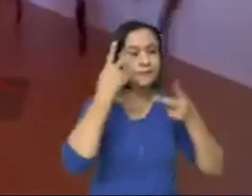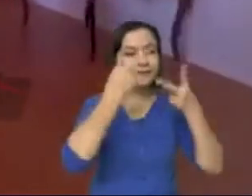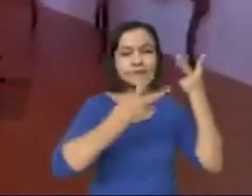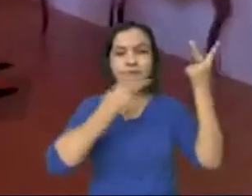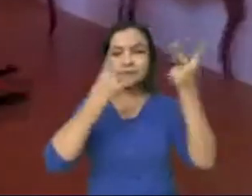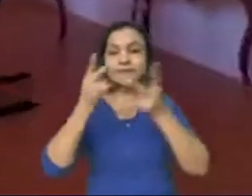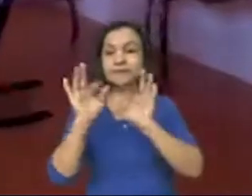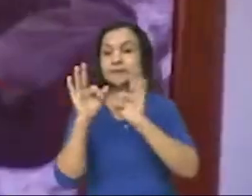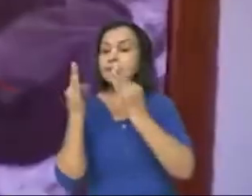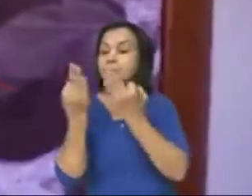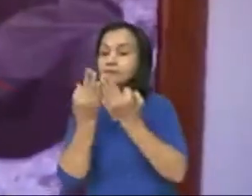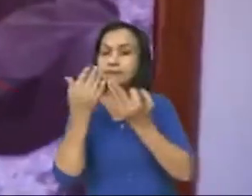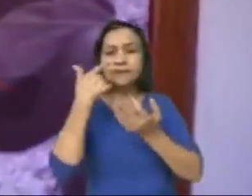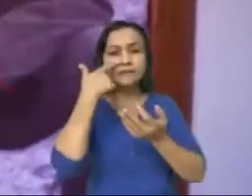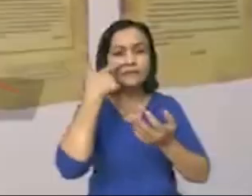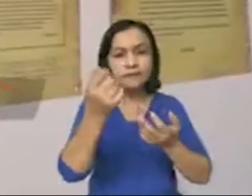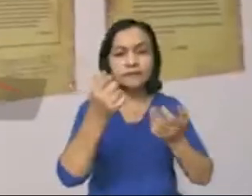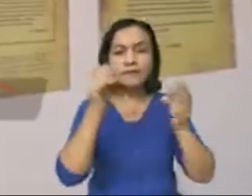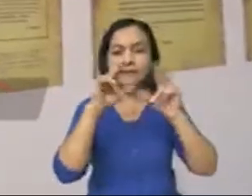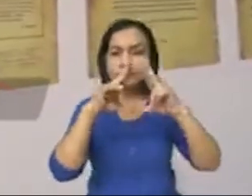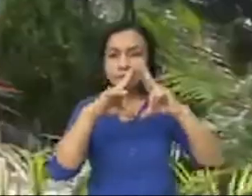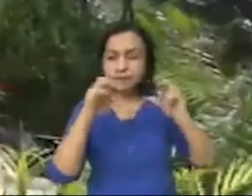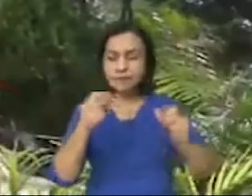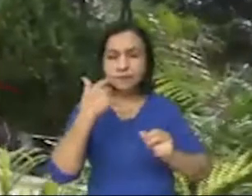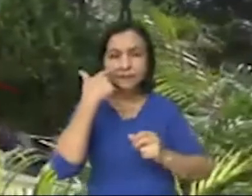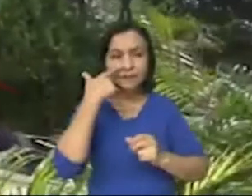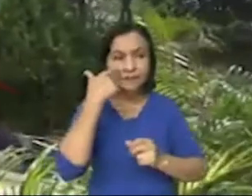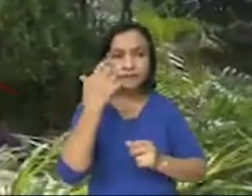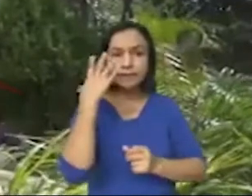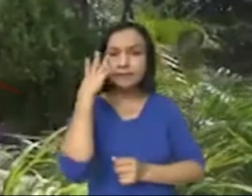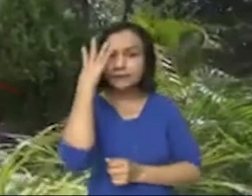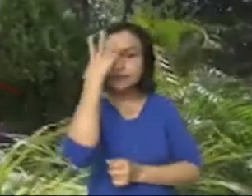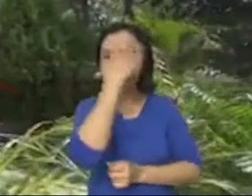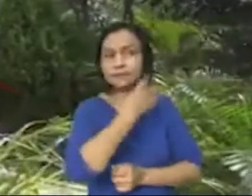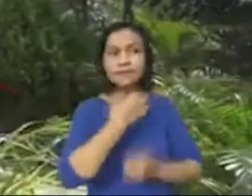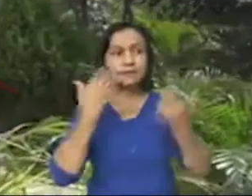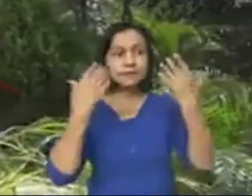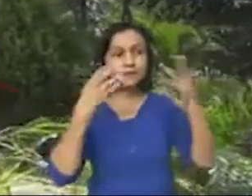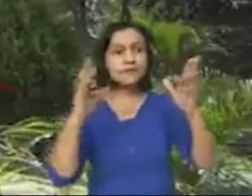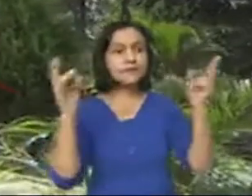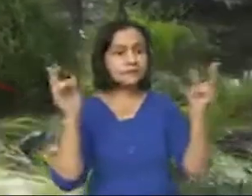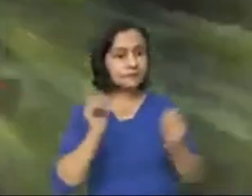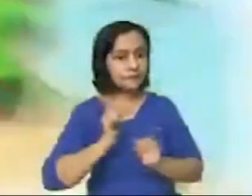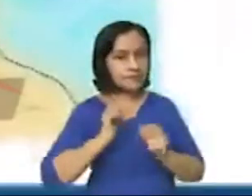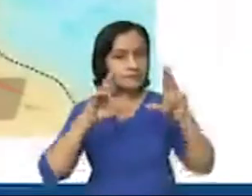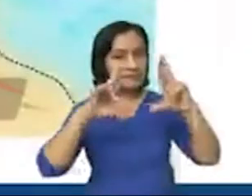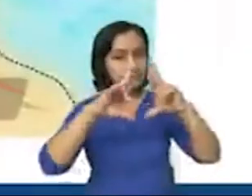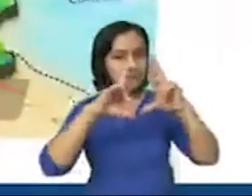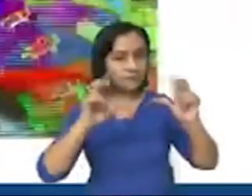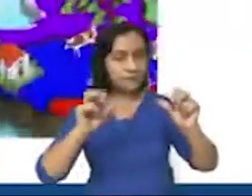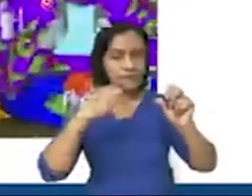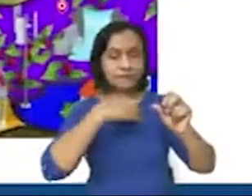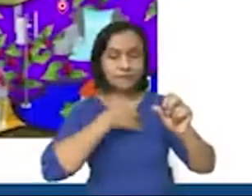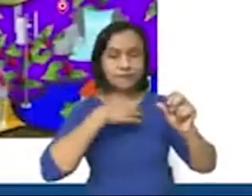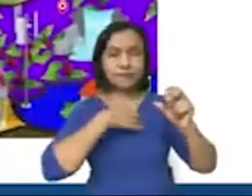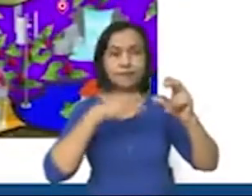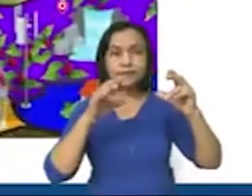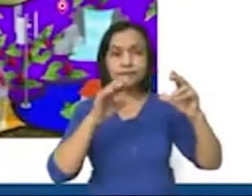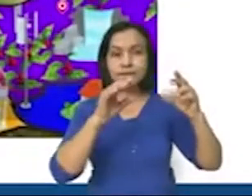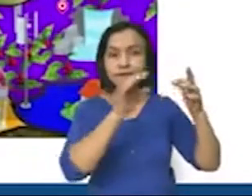familias a que conozcan su país, que conozcan su territorio, que vean las bellezas con las que contamos, que nos hacen únicos y originales.